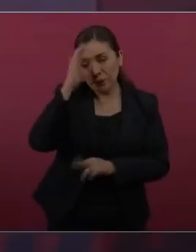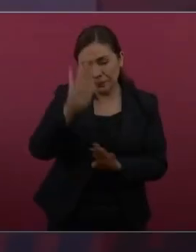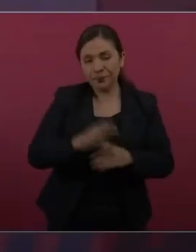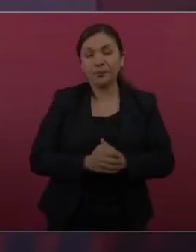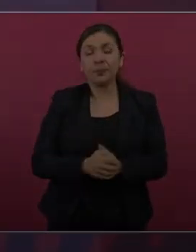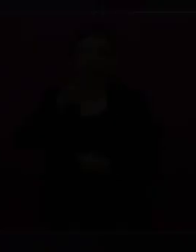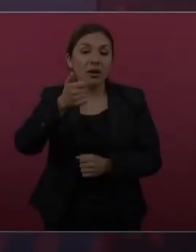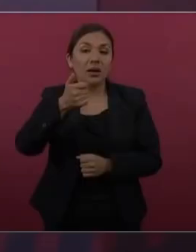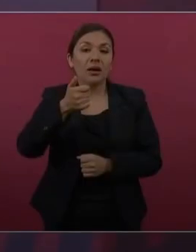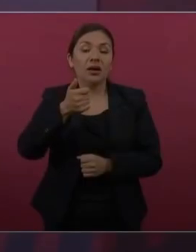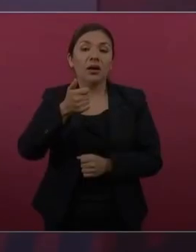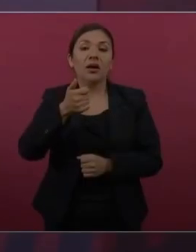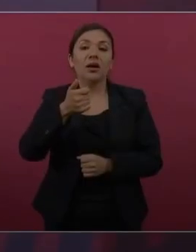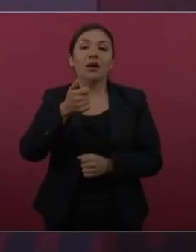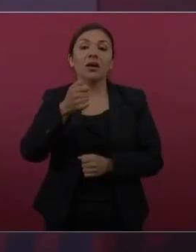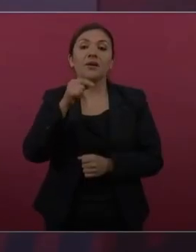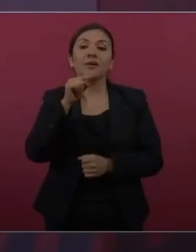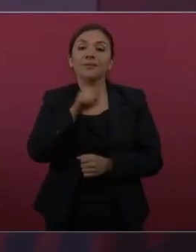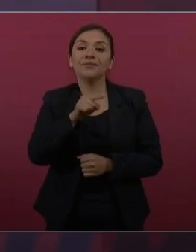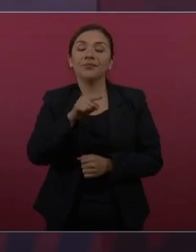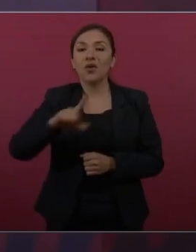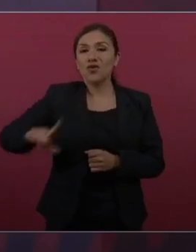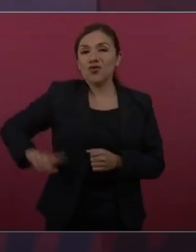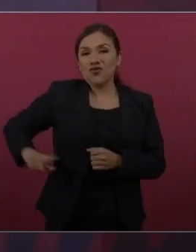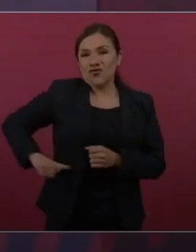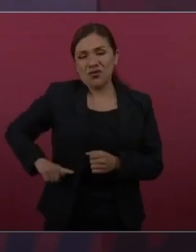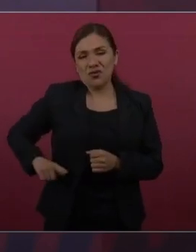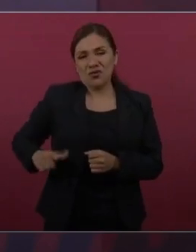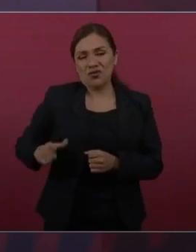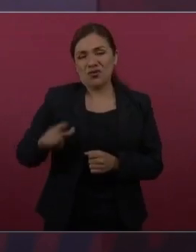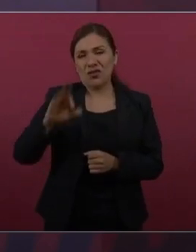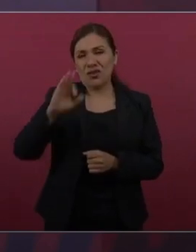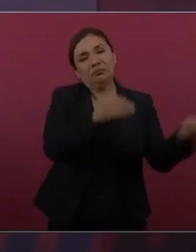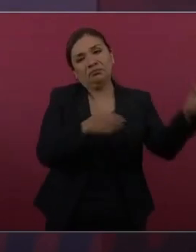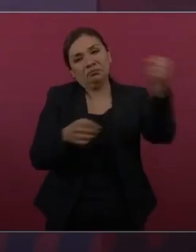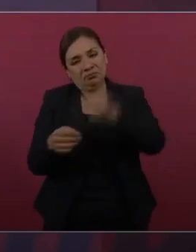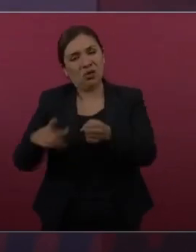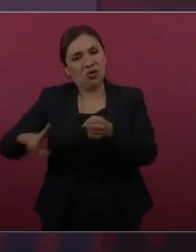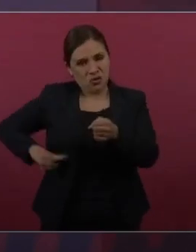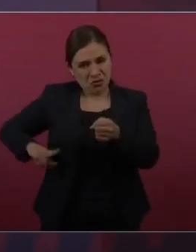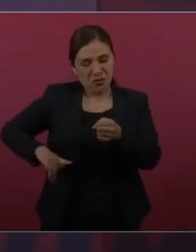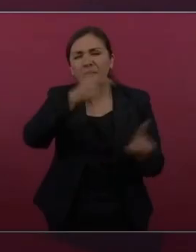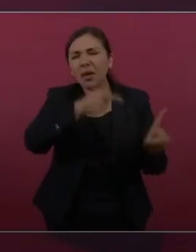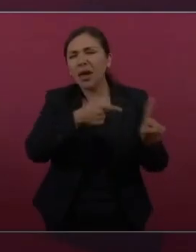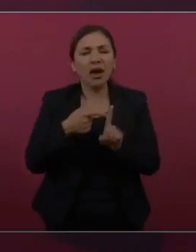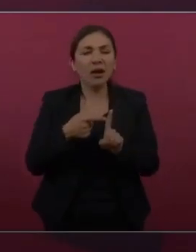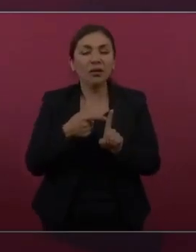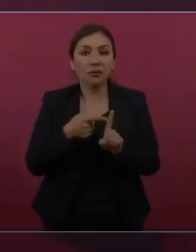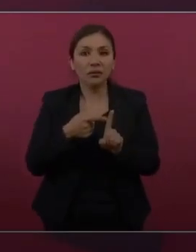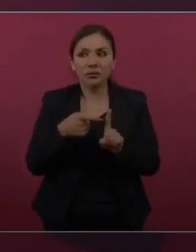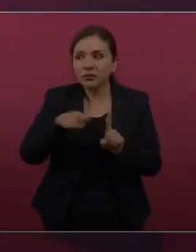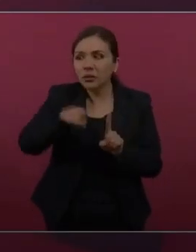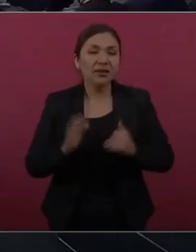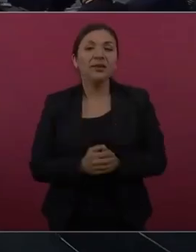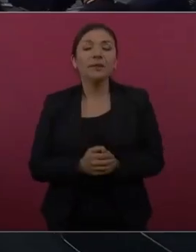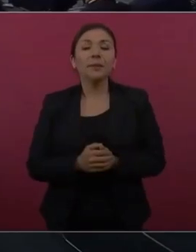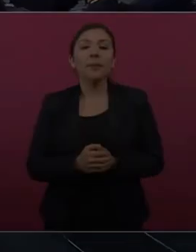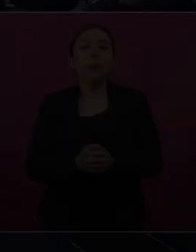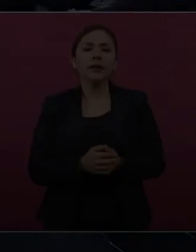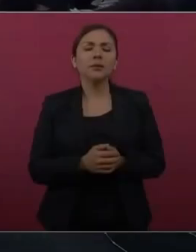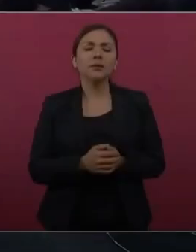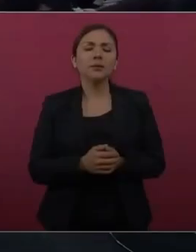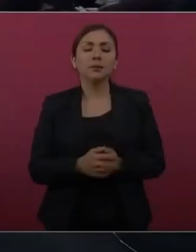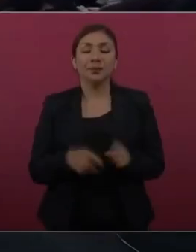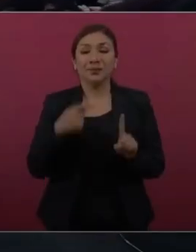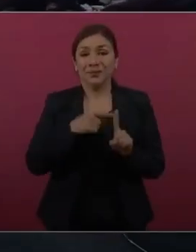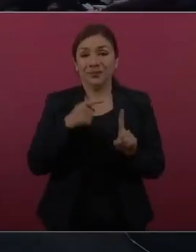primeros días del gobierno de Calderón, lo primero que hace, hasta sorpresivo, vuela